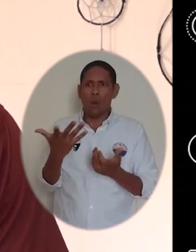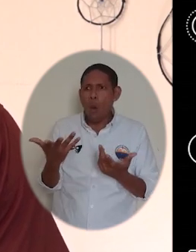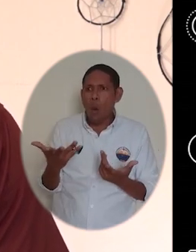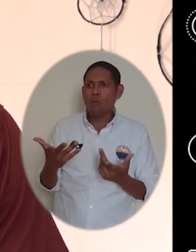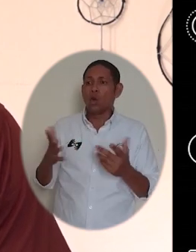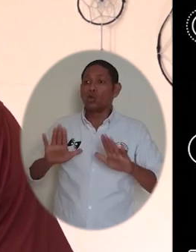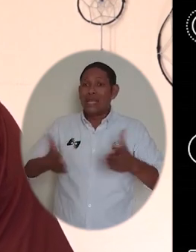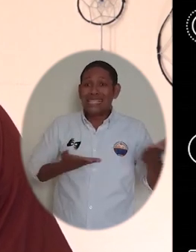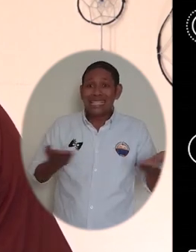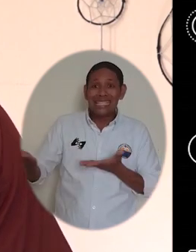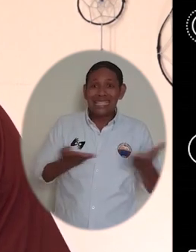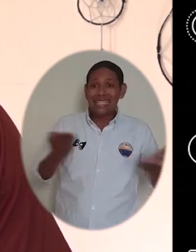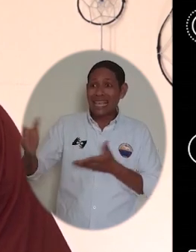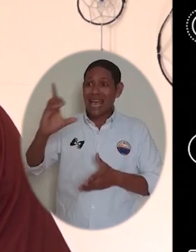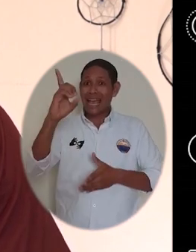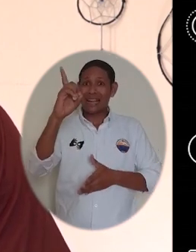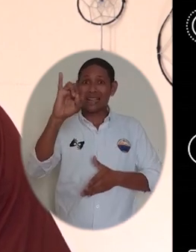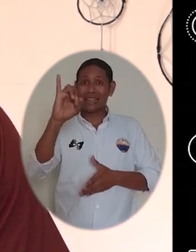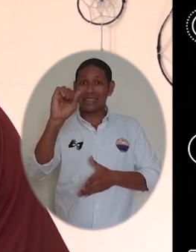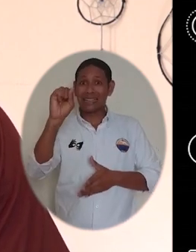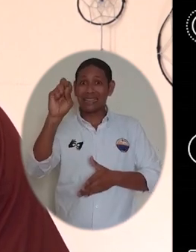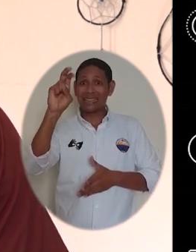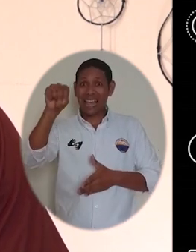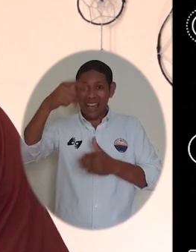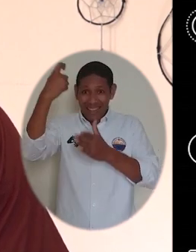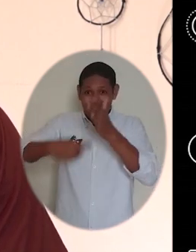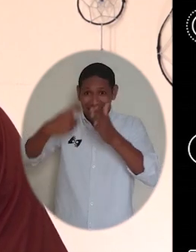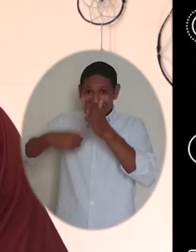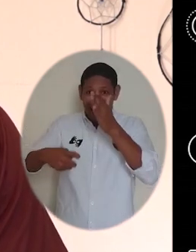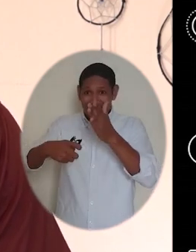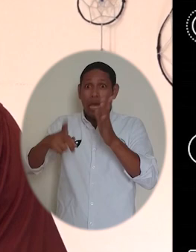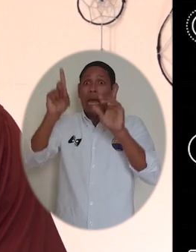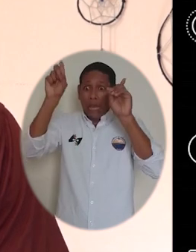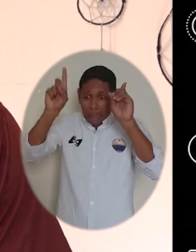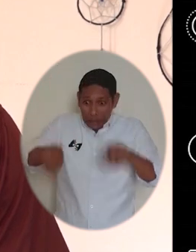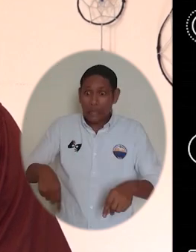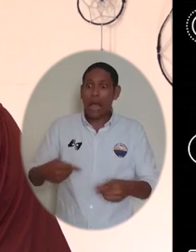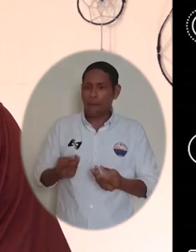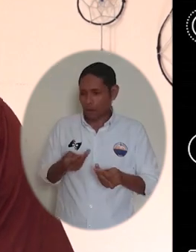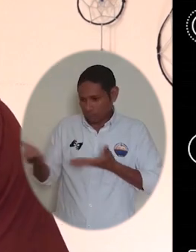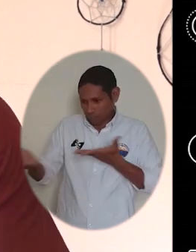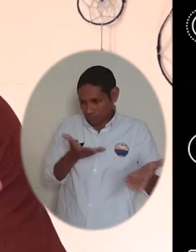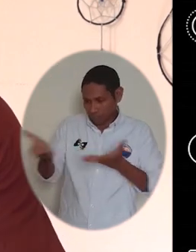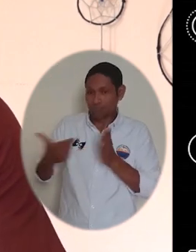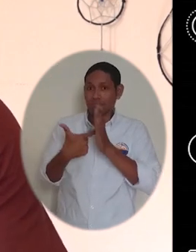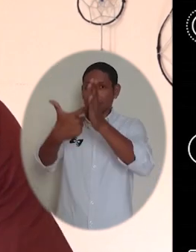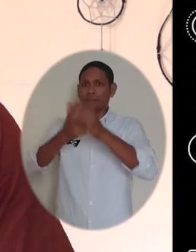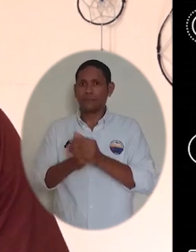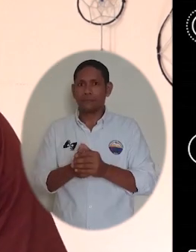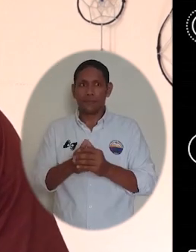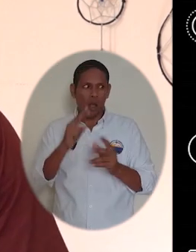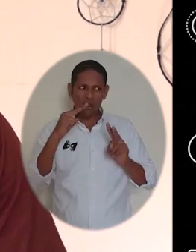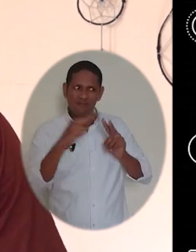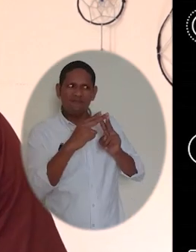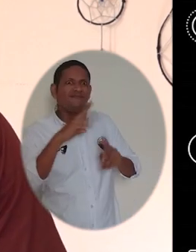responsabilidades, sucesiones líquidas, servicios en línea del portal DIAN, entre otros. Conozcamos las mentes detrás de este